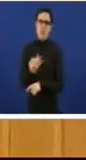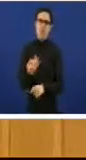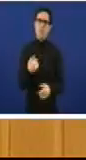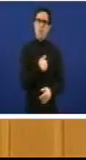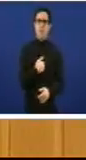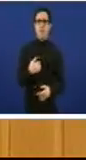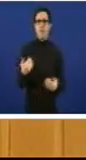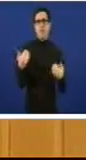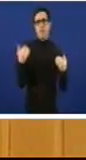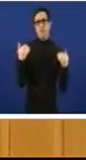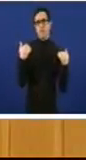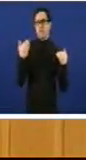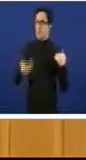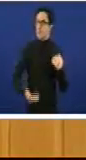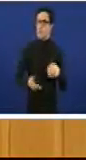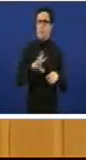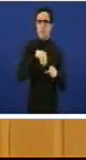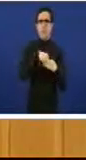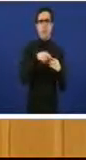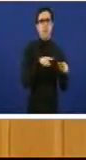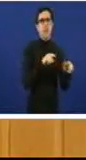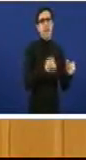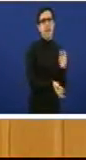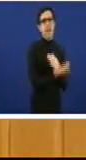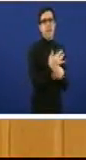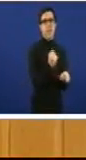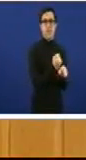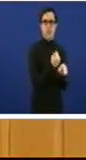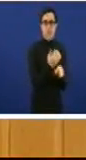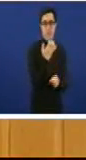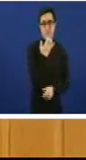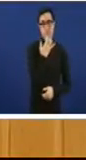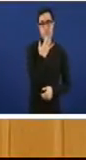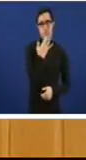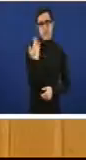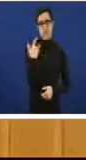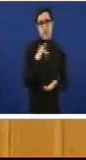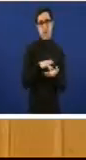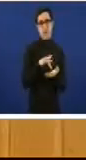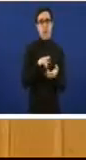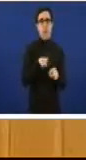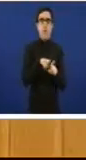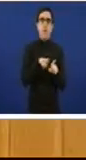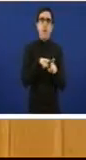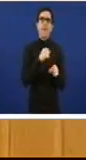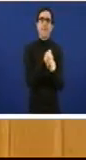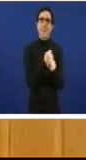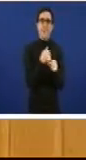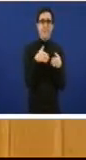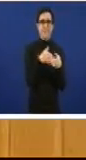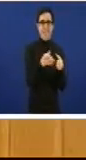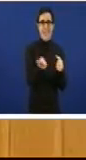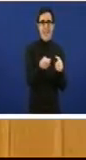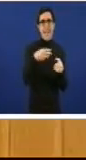demostraban precisamente o outro día cando falaban que os traballadores de Navantia apuntaban que a eliminación das